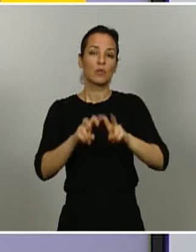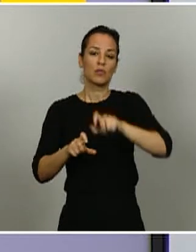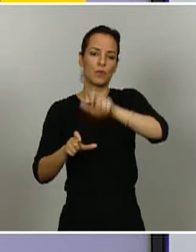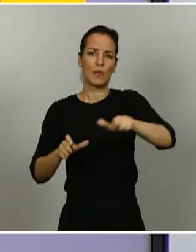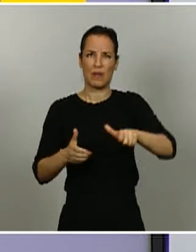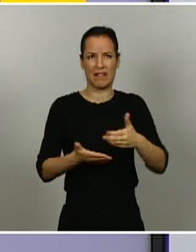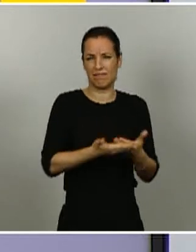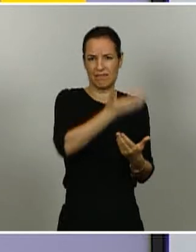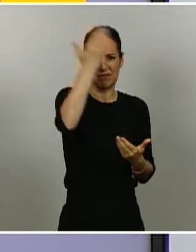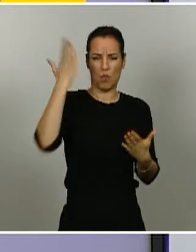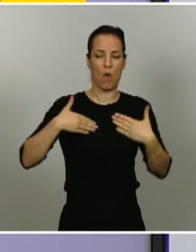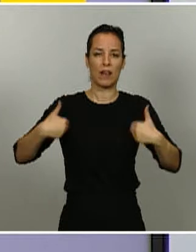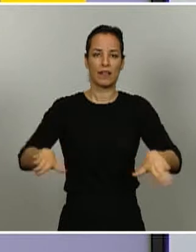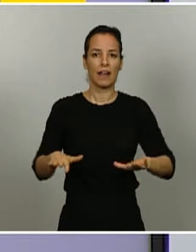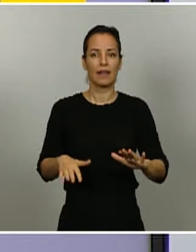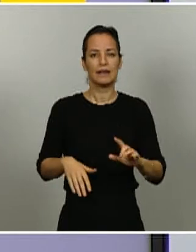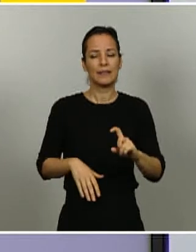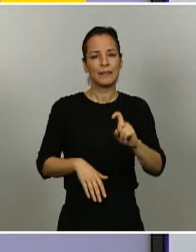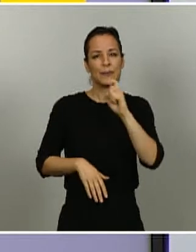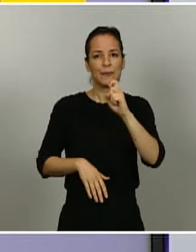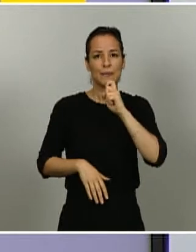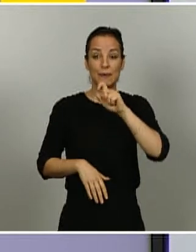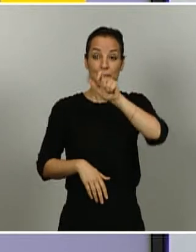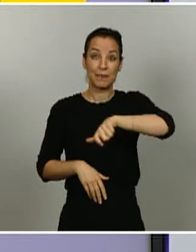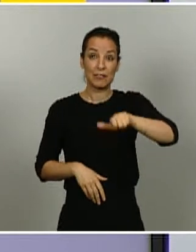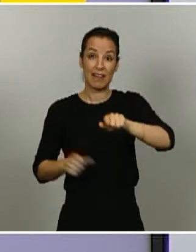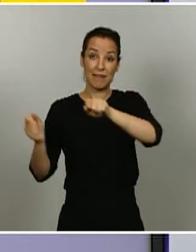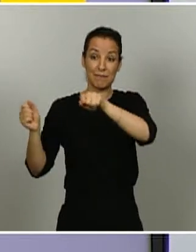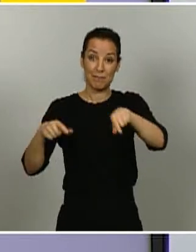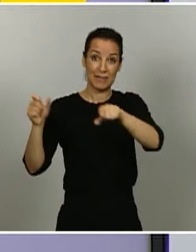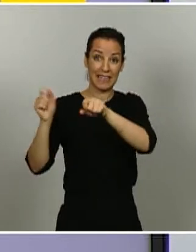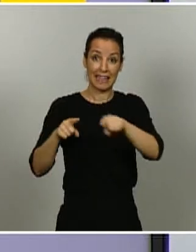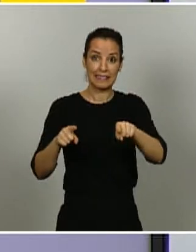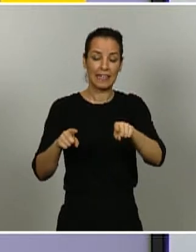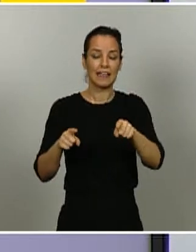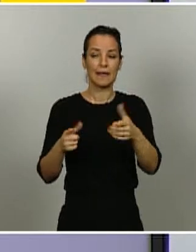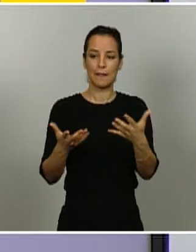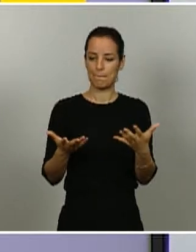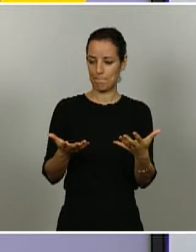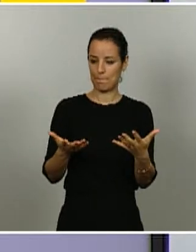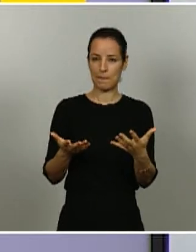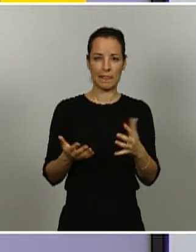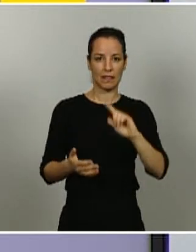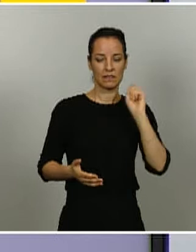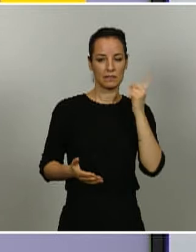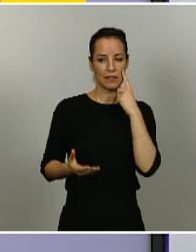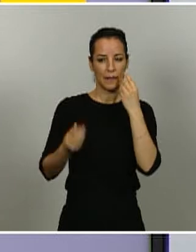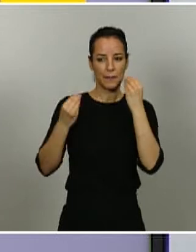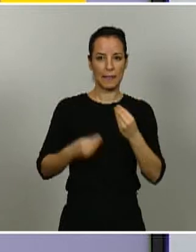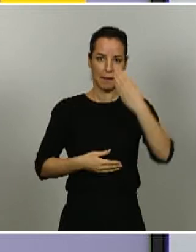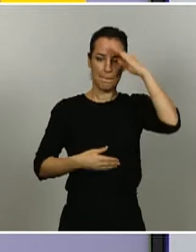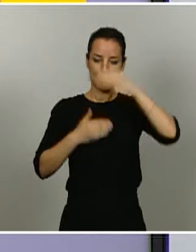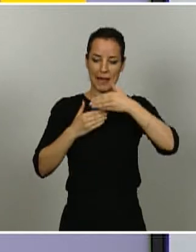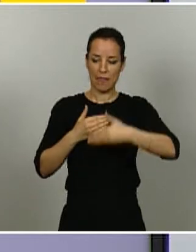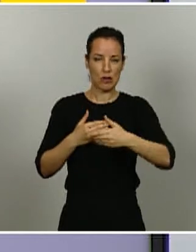llegar a la población inmigrante que no está suficientemente identificada en el padrón. Y esto es